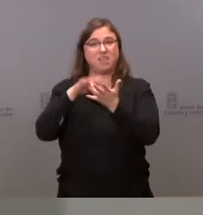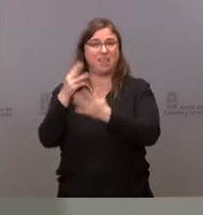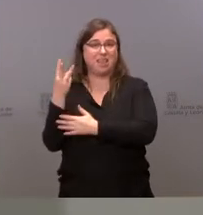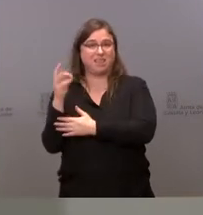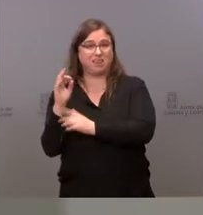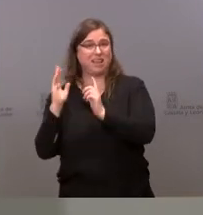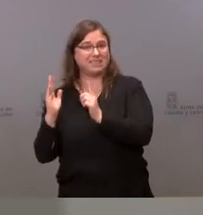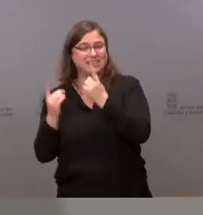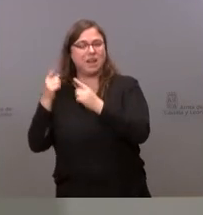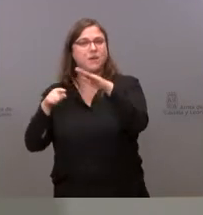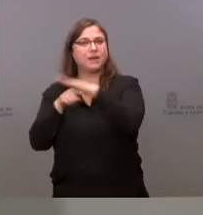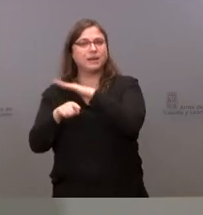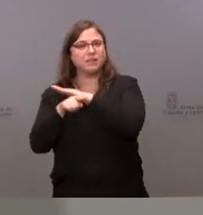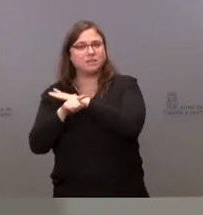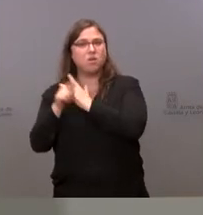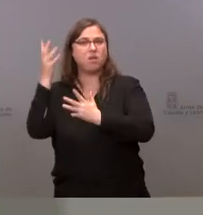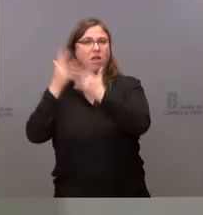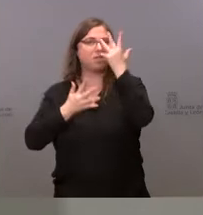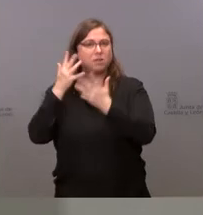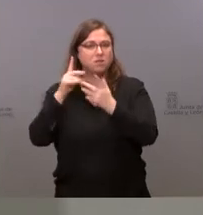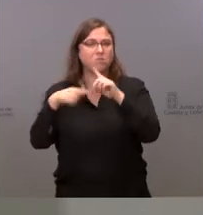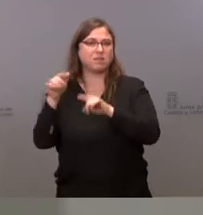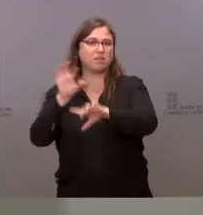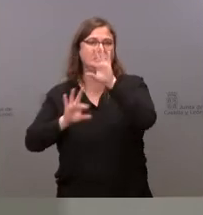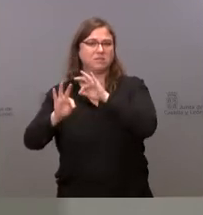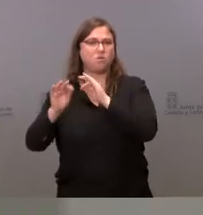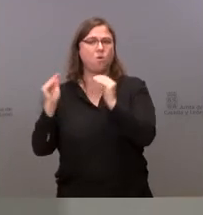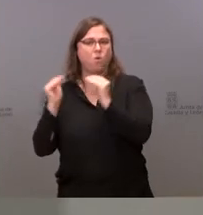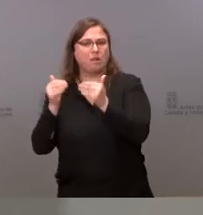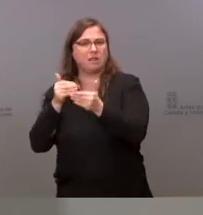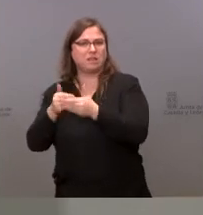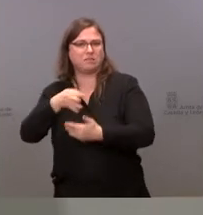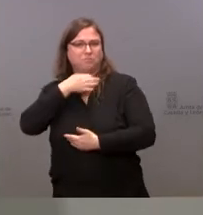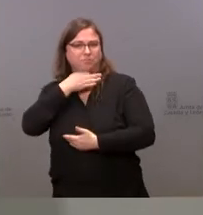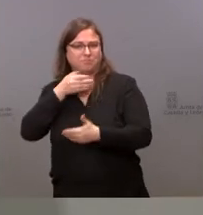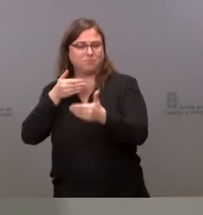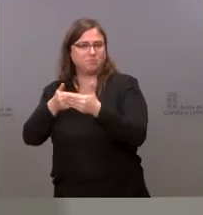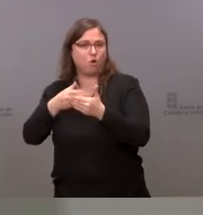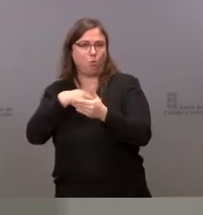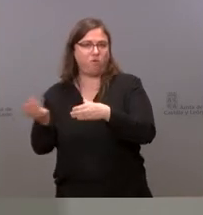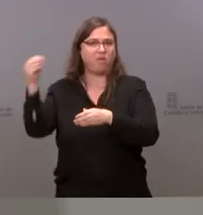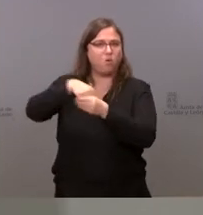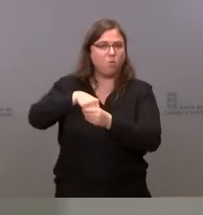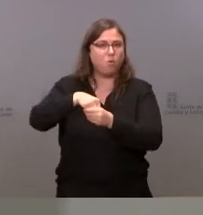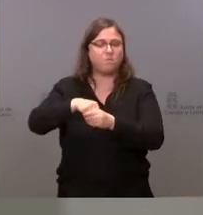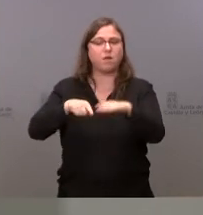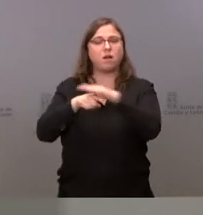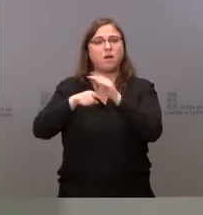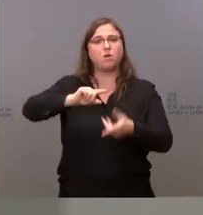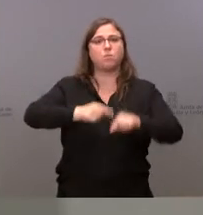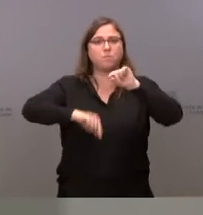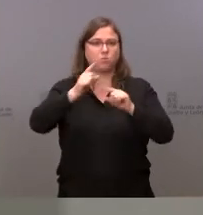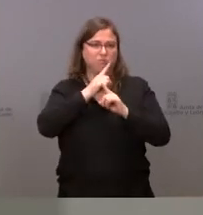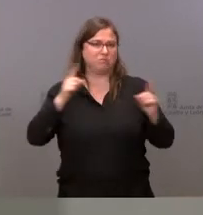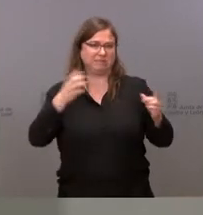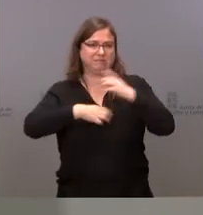de gestión y de administración y de decisión, pues corríamos el riesgo de no poderlos incluir a tiempo en la ejecución presupuestaria de este ejercicio